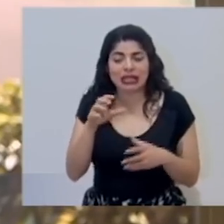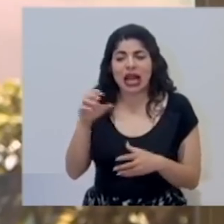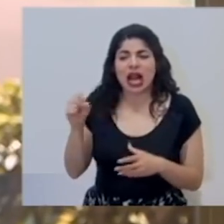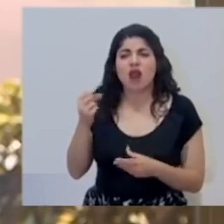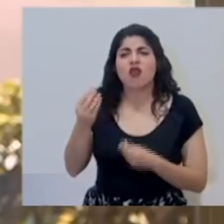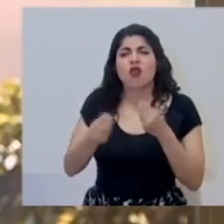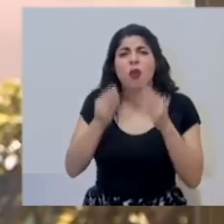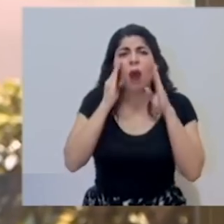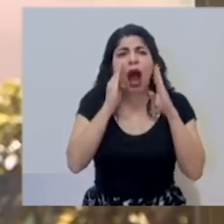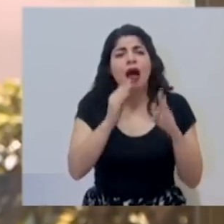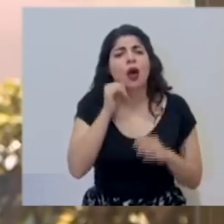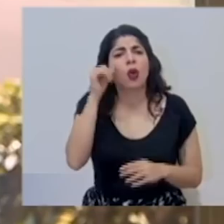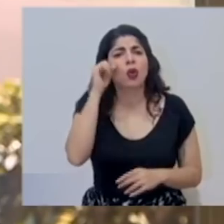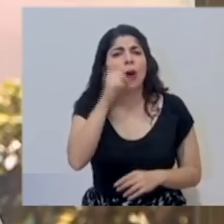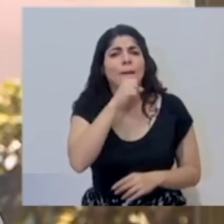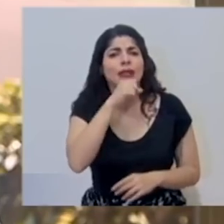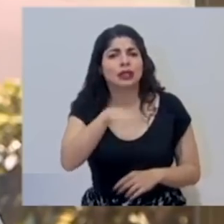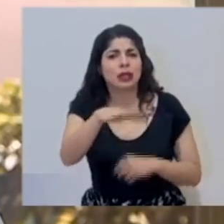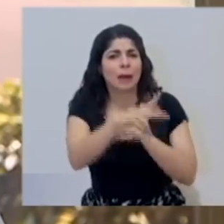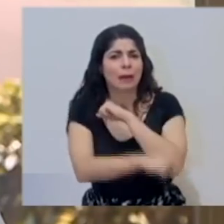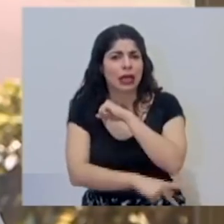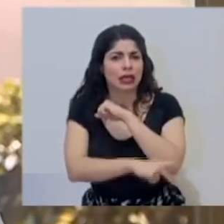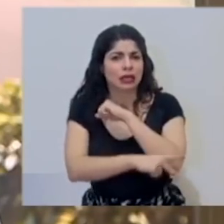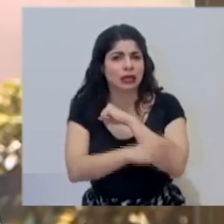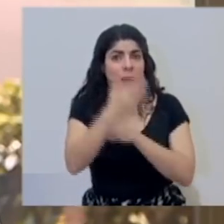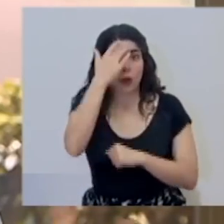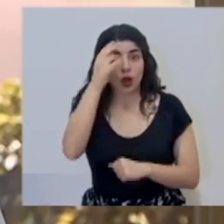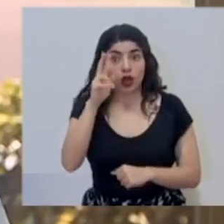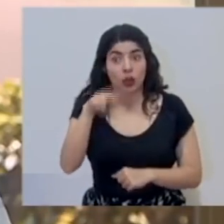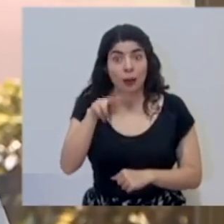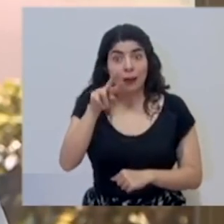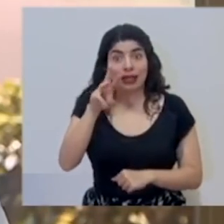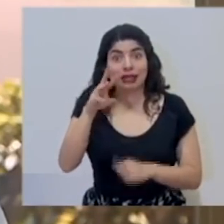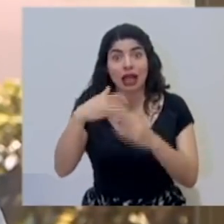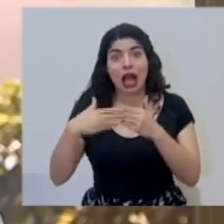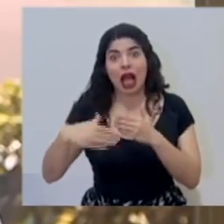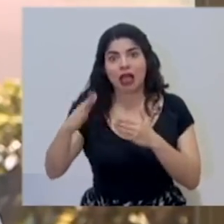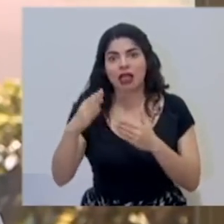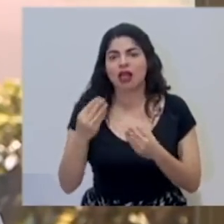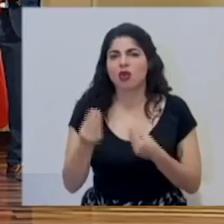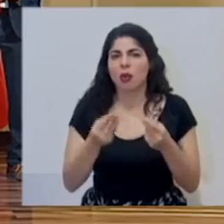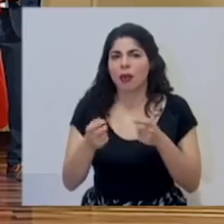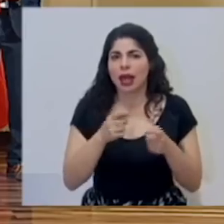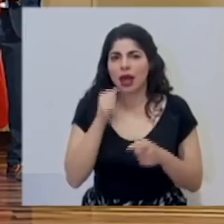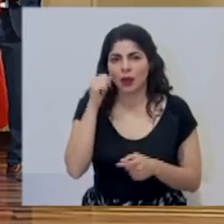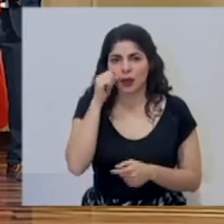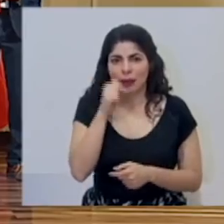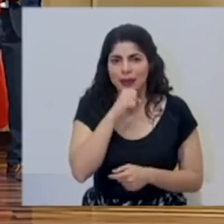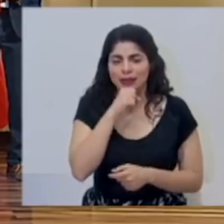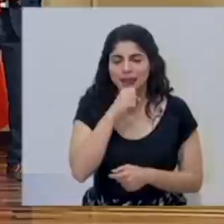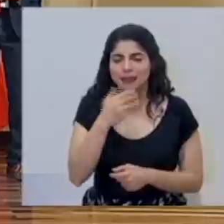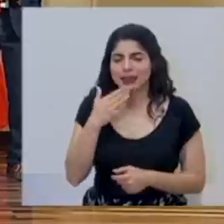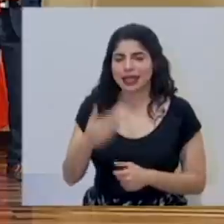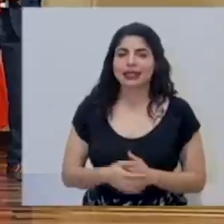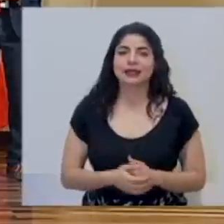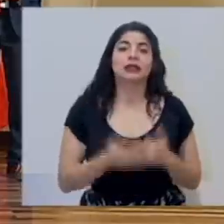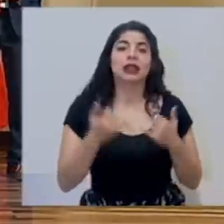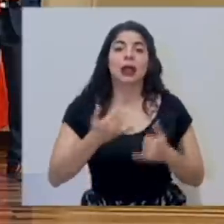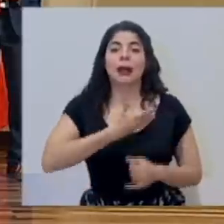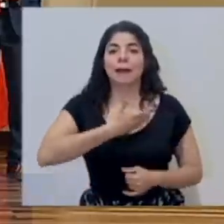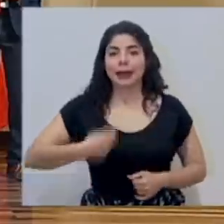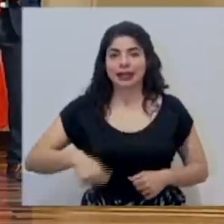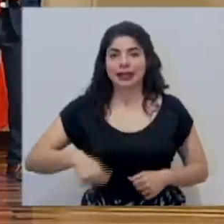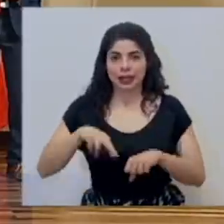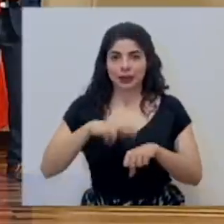manejo de la atención de los adultos mayores en el país, considerando 2026 en adelante? Muchas gracias. Escuchamos al presidente